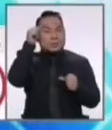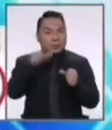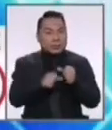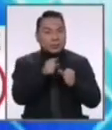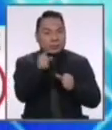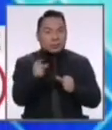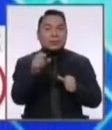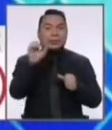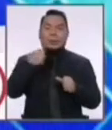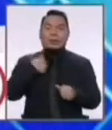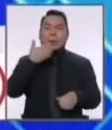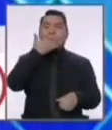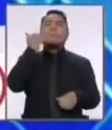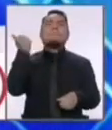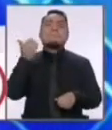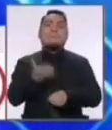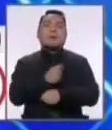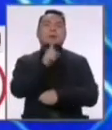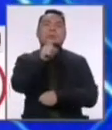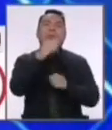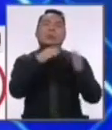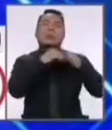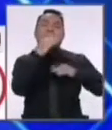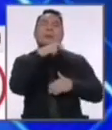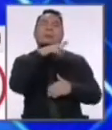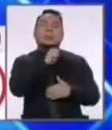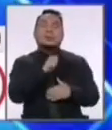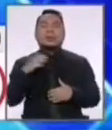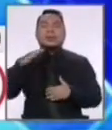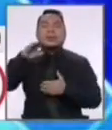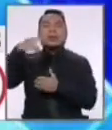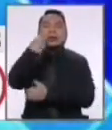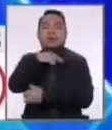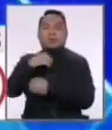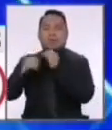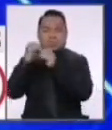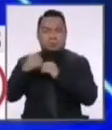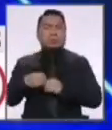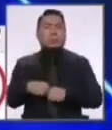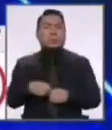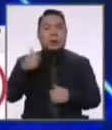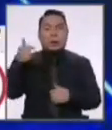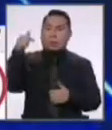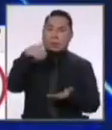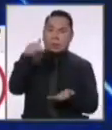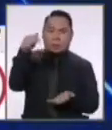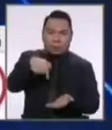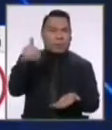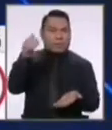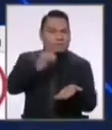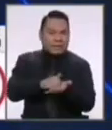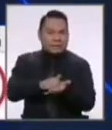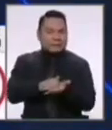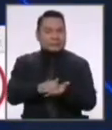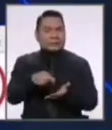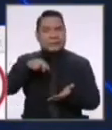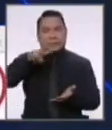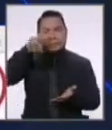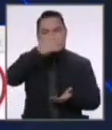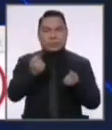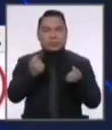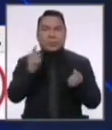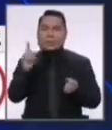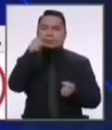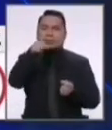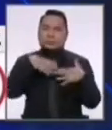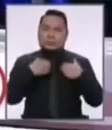que voy a mejorar tu posta y centro de salud. Hoy más que nunca el gobierno tiene que priorizar tu